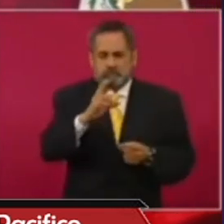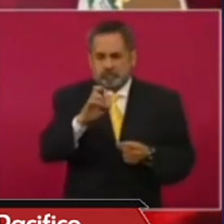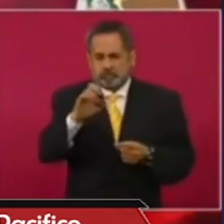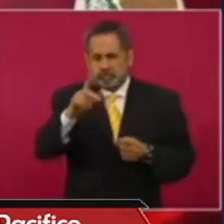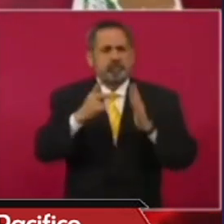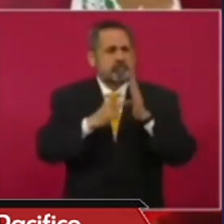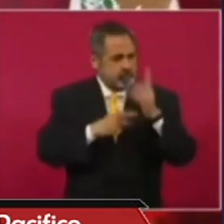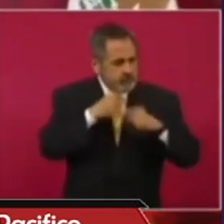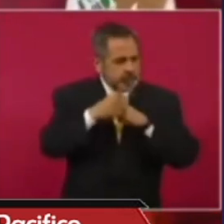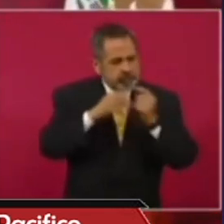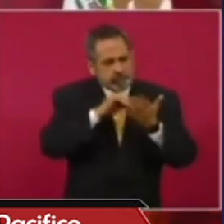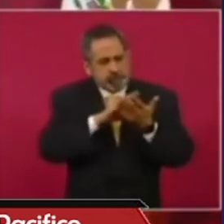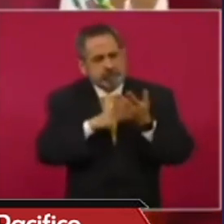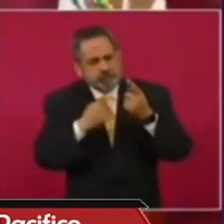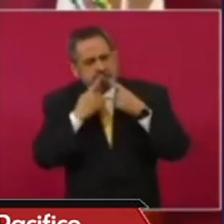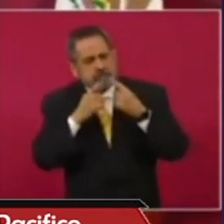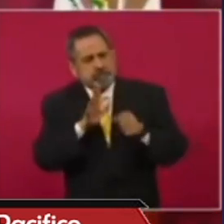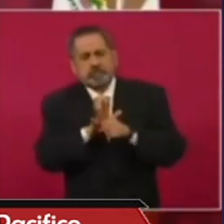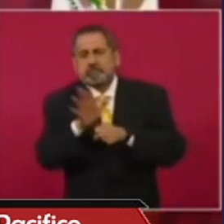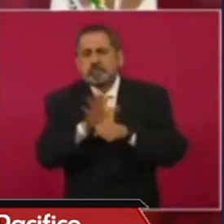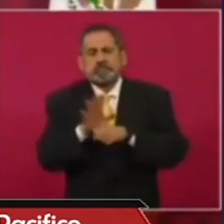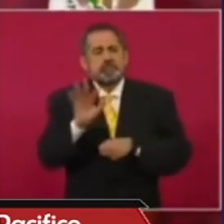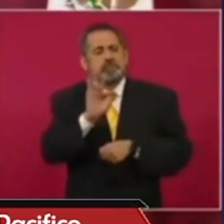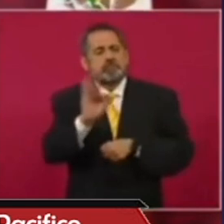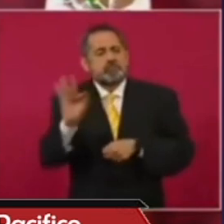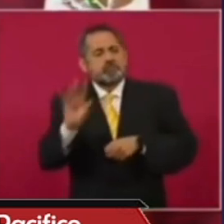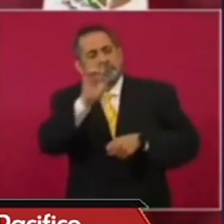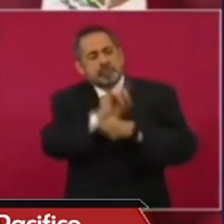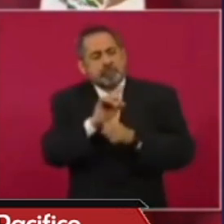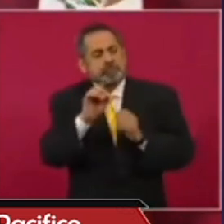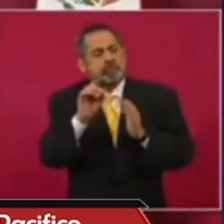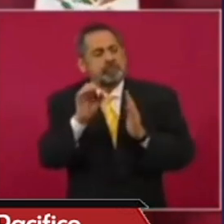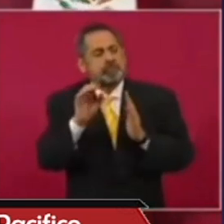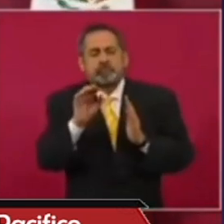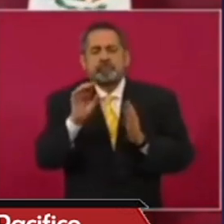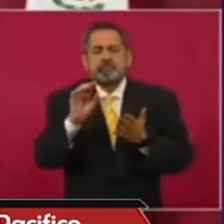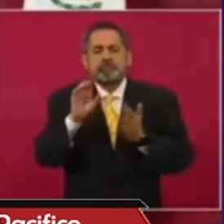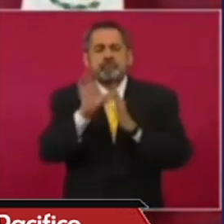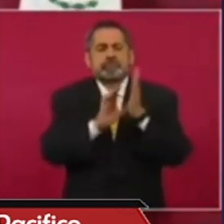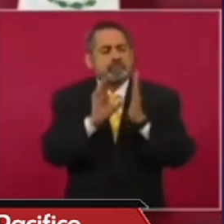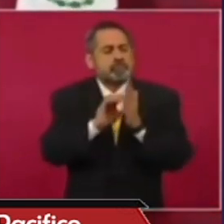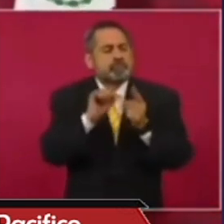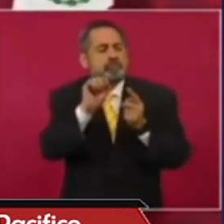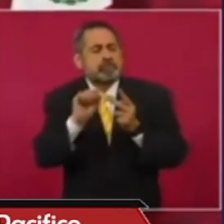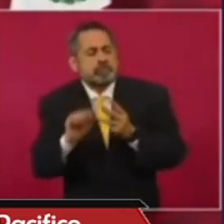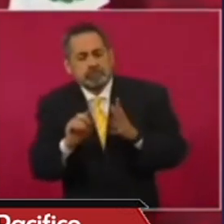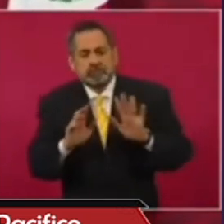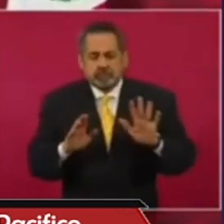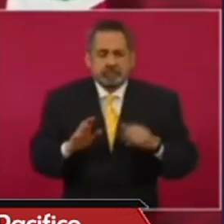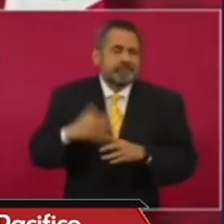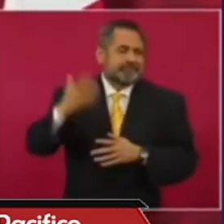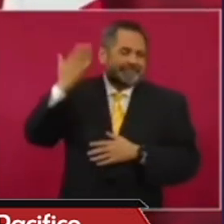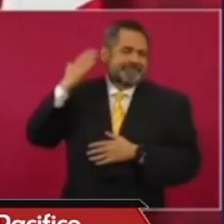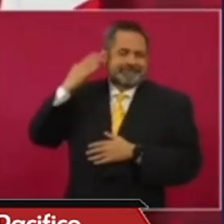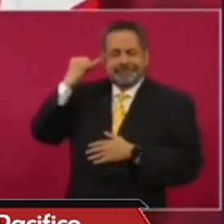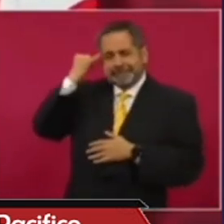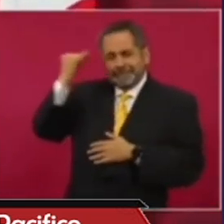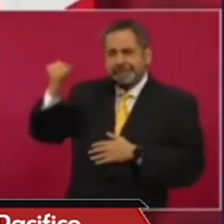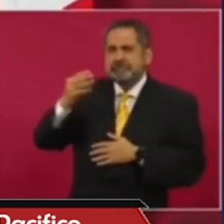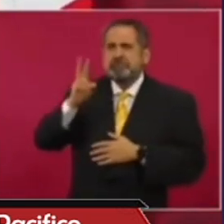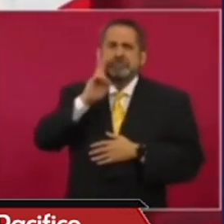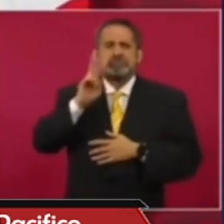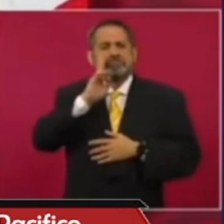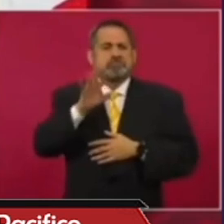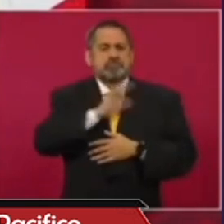volvimos a definir el inicio de esas mesas de trabajo. Habíamos pensado originalmente que pudiese